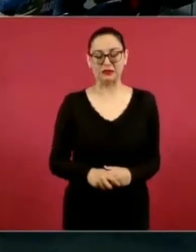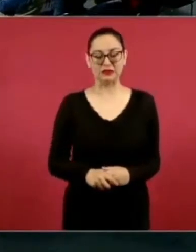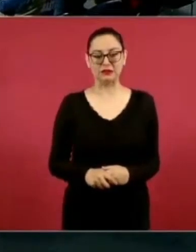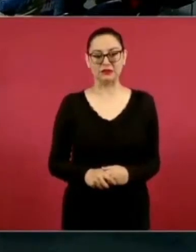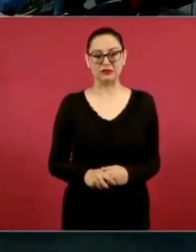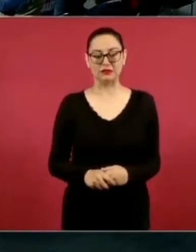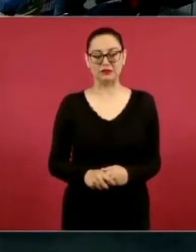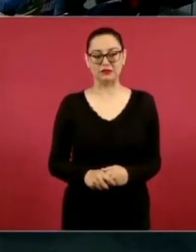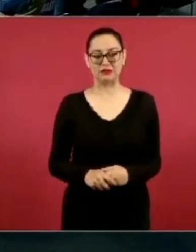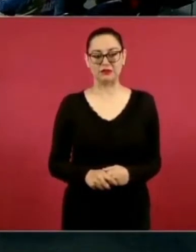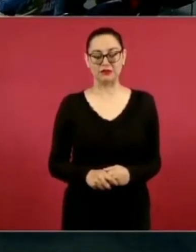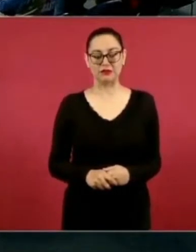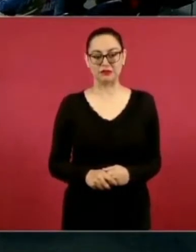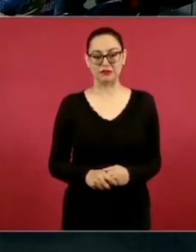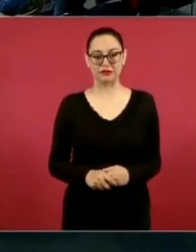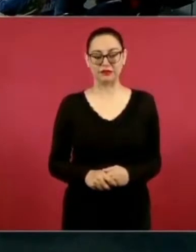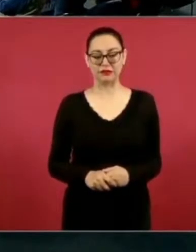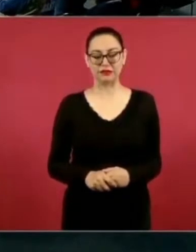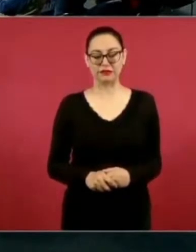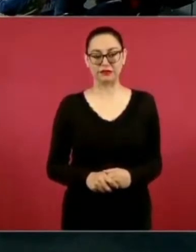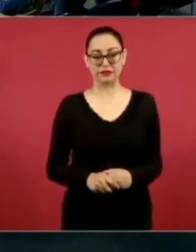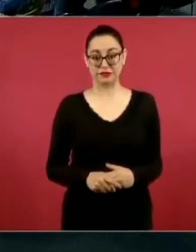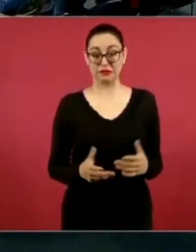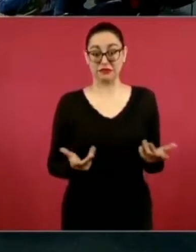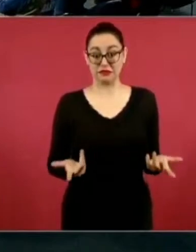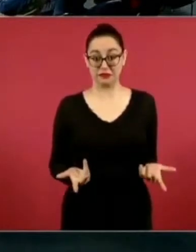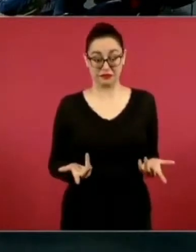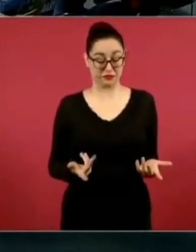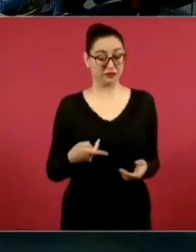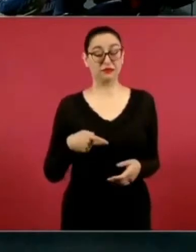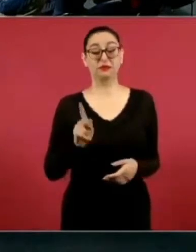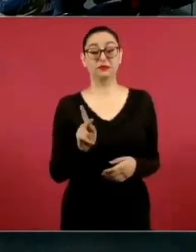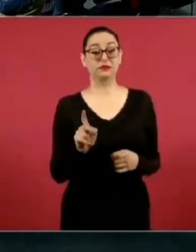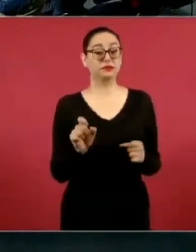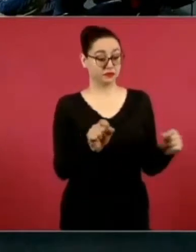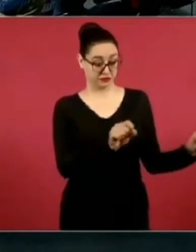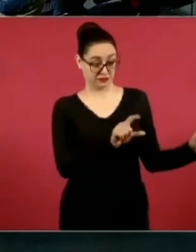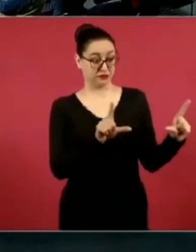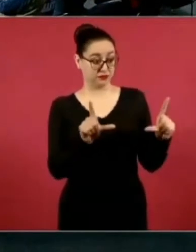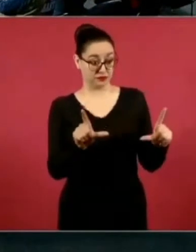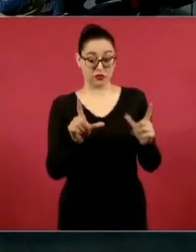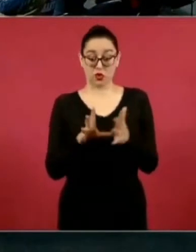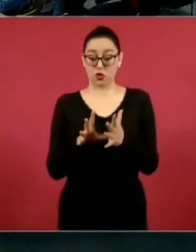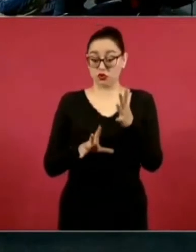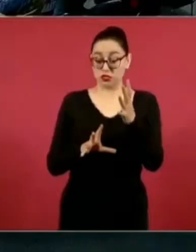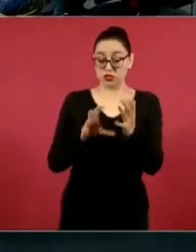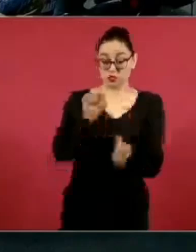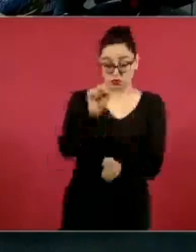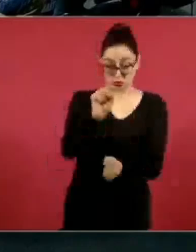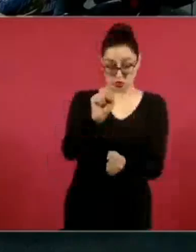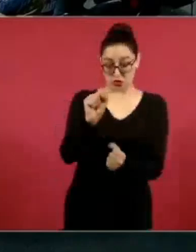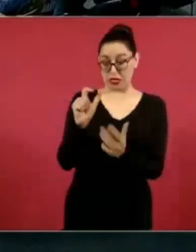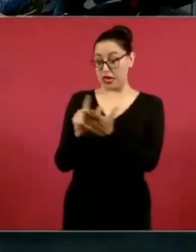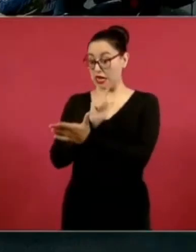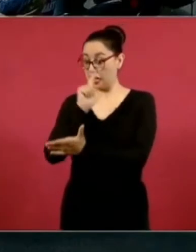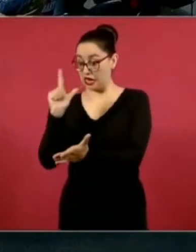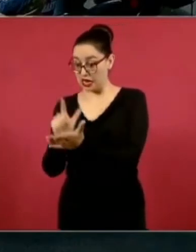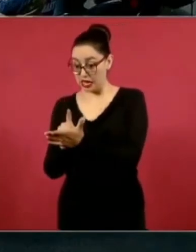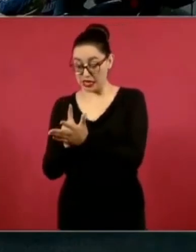de cómo, de acuerdo a la Constitución y a las leyes, cómo quedaría